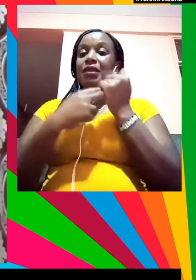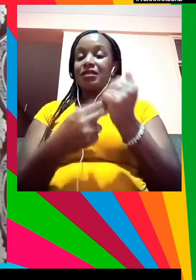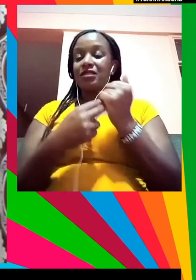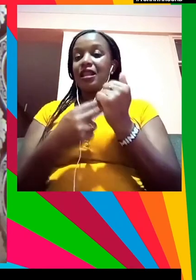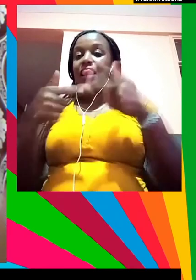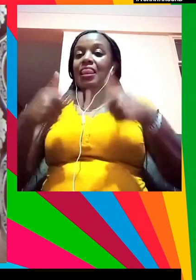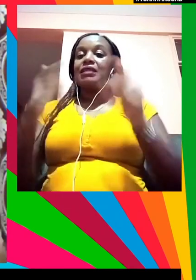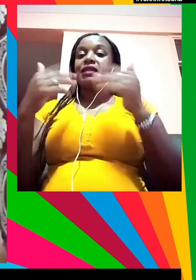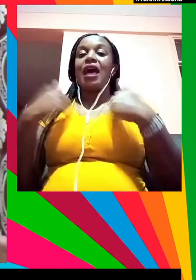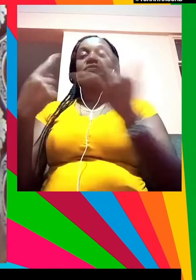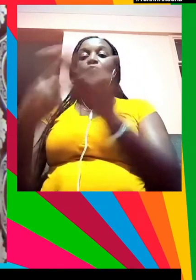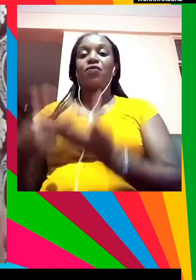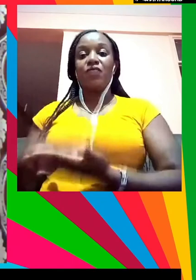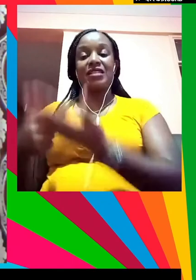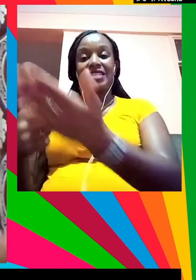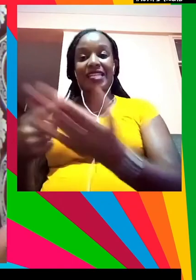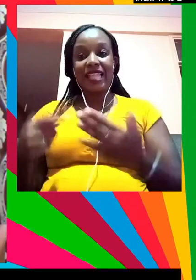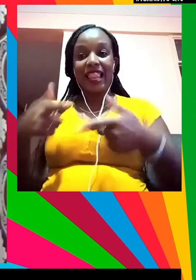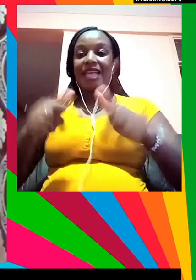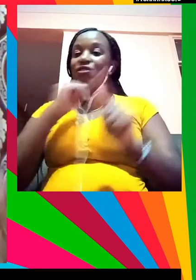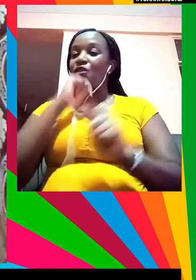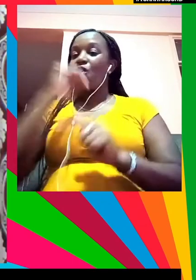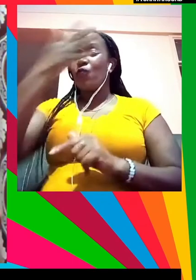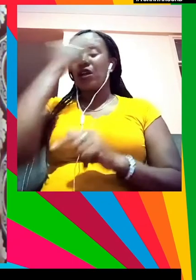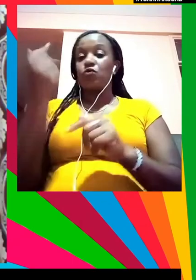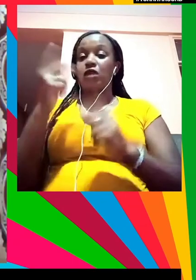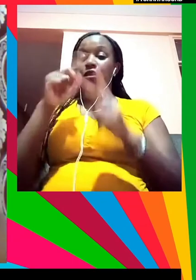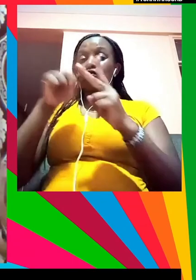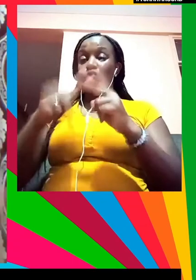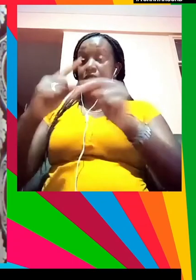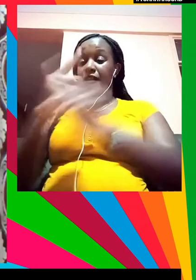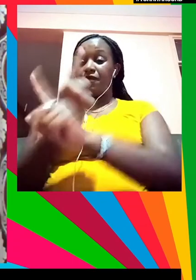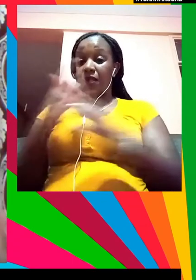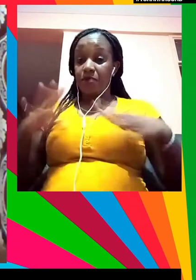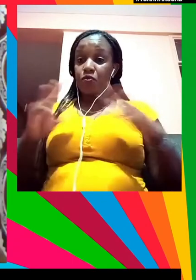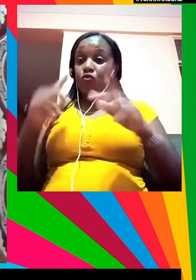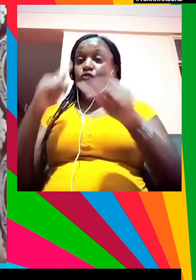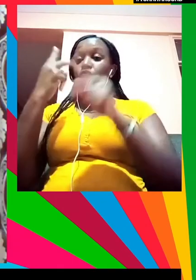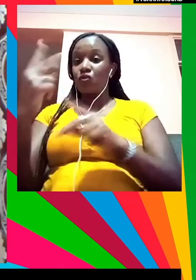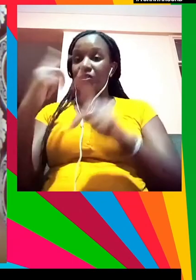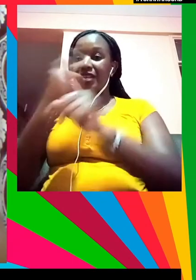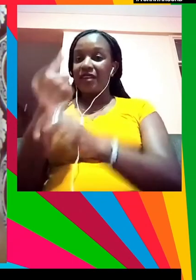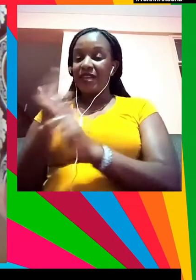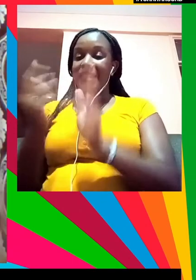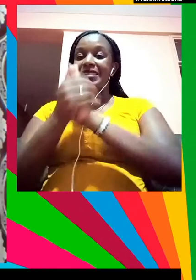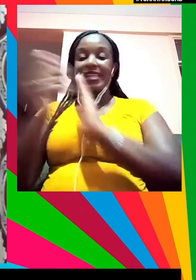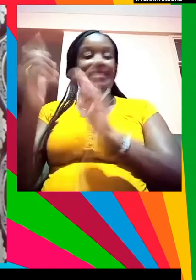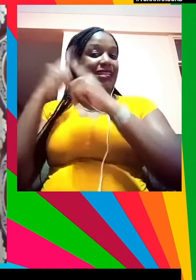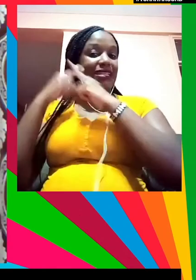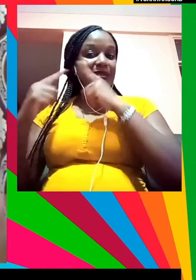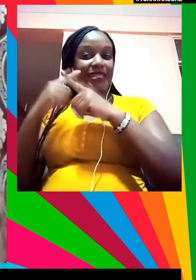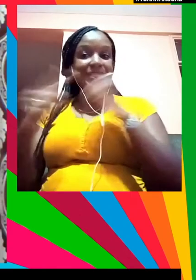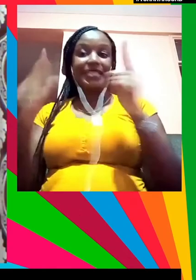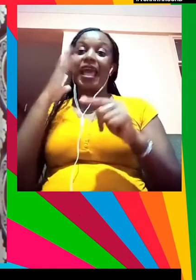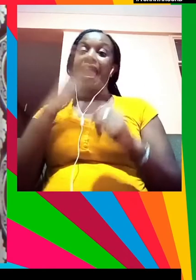simplemente hablar y no olvidar que somos personas diferentes con experiencias diversas y